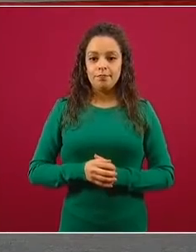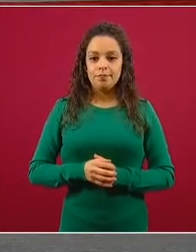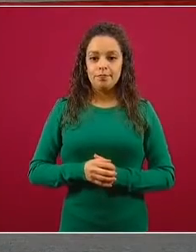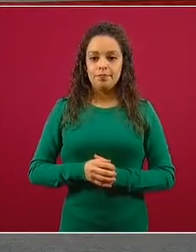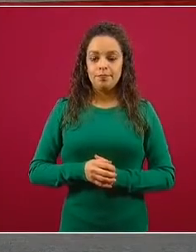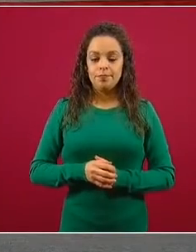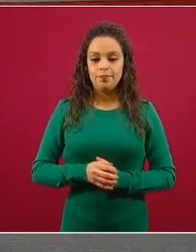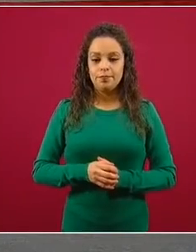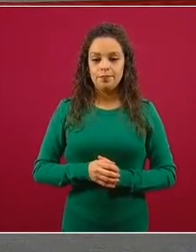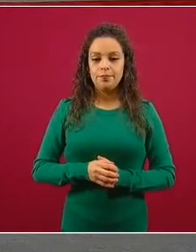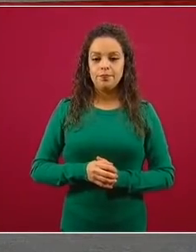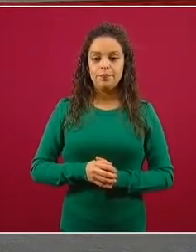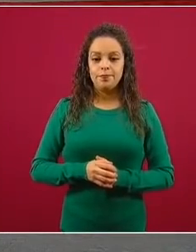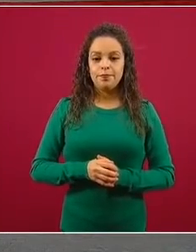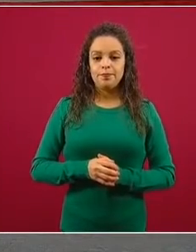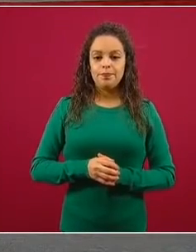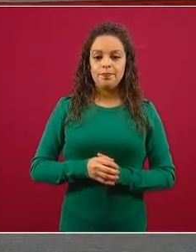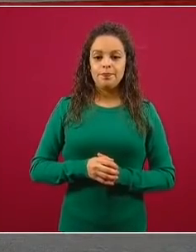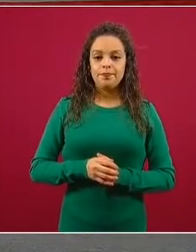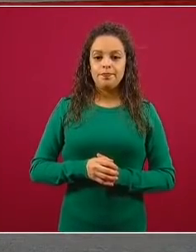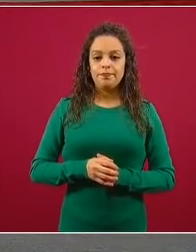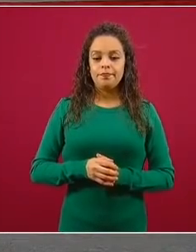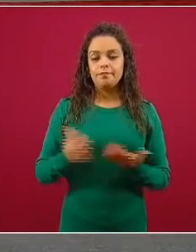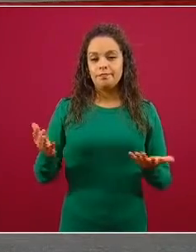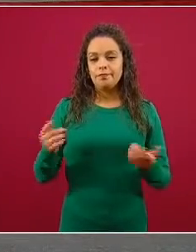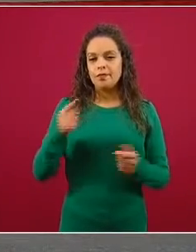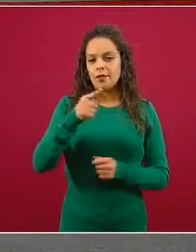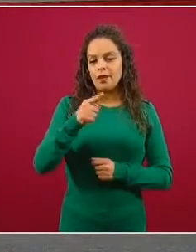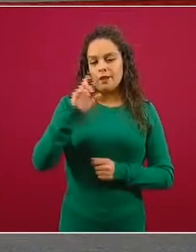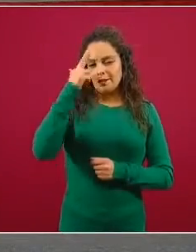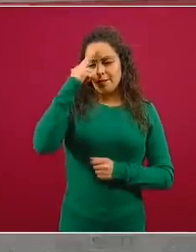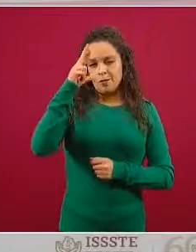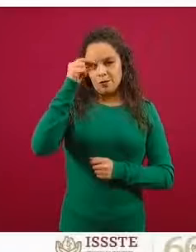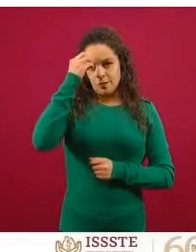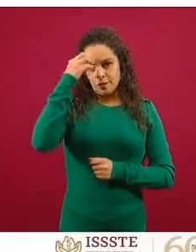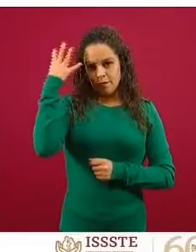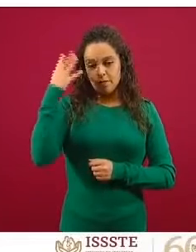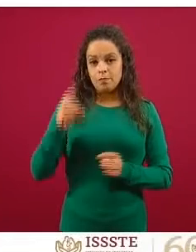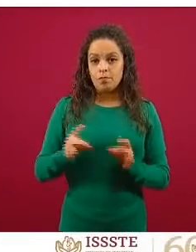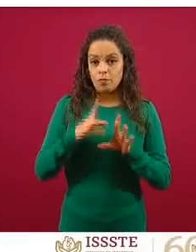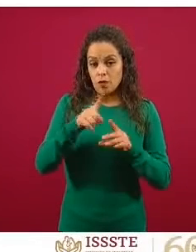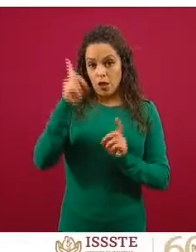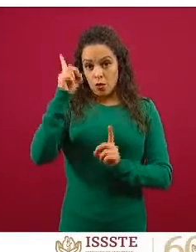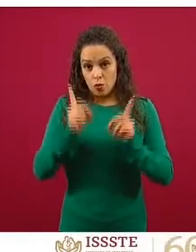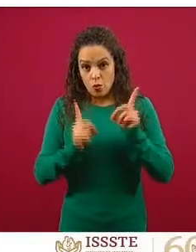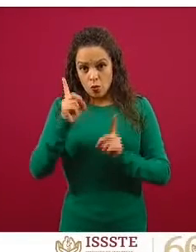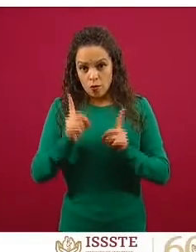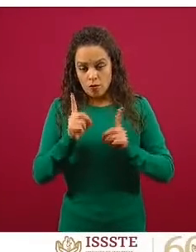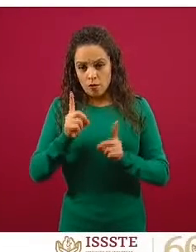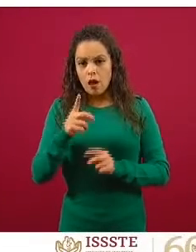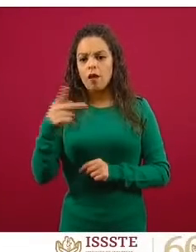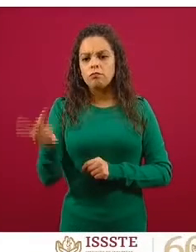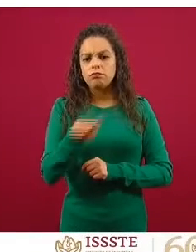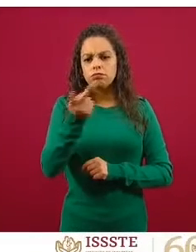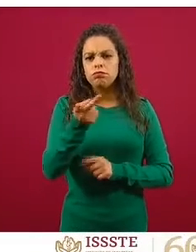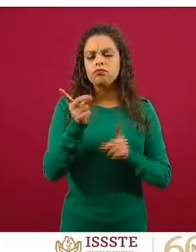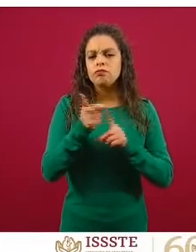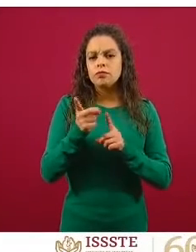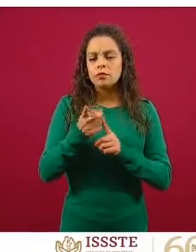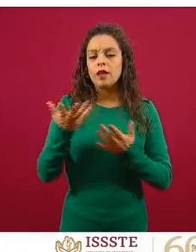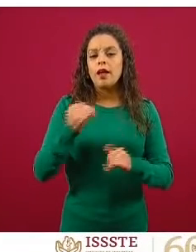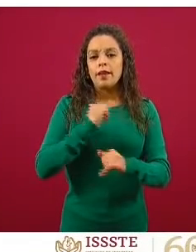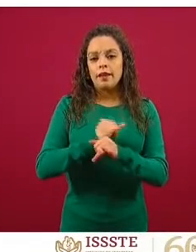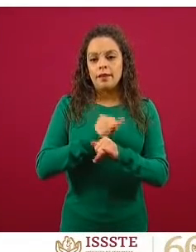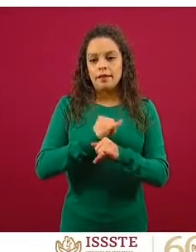Y bien, pues simplemente recordarles que para cualquier duda, aclaración, pueden consultar nuestra página del